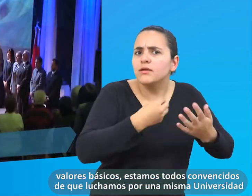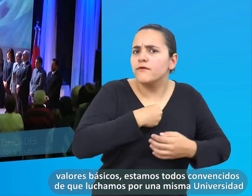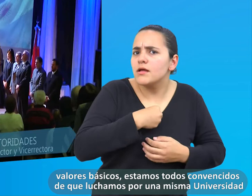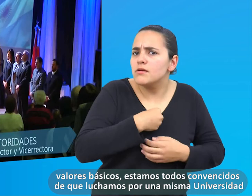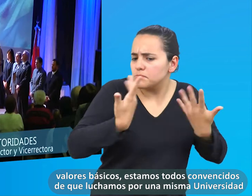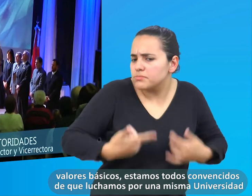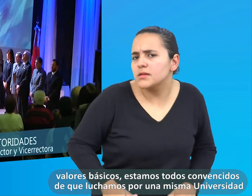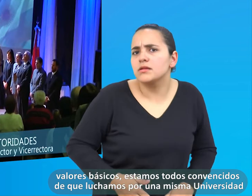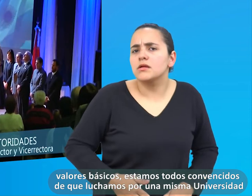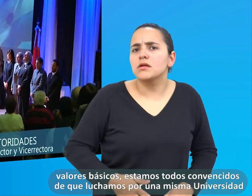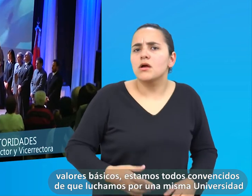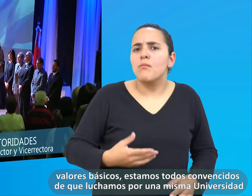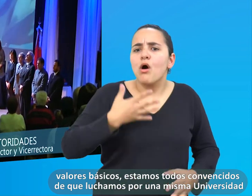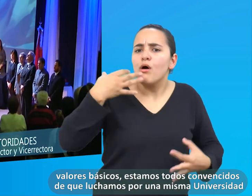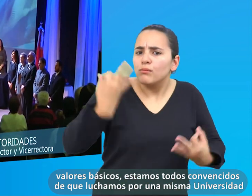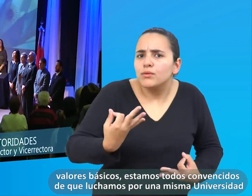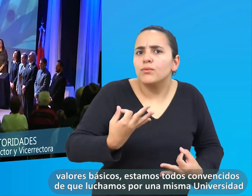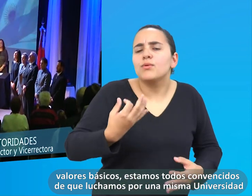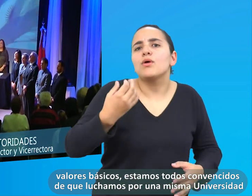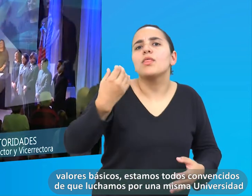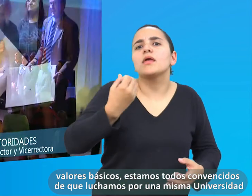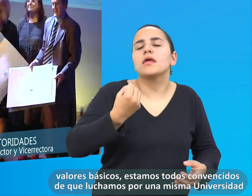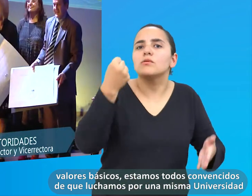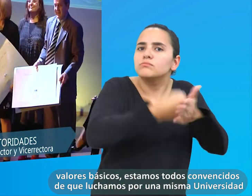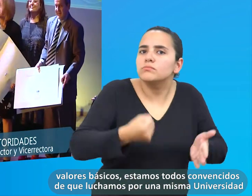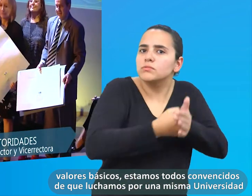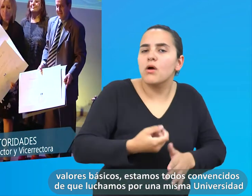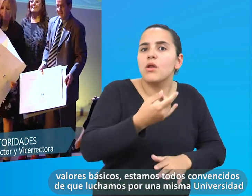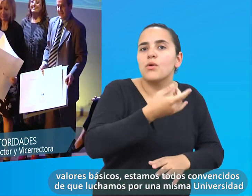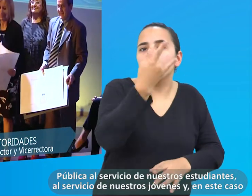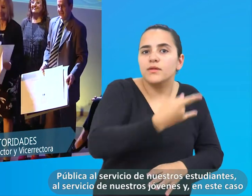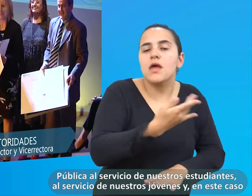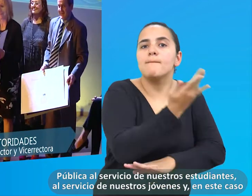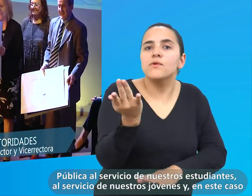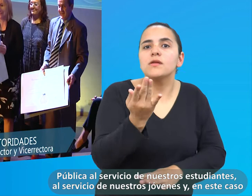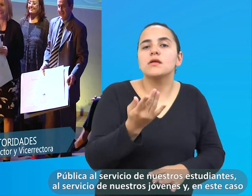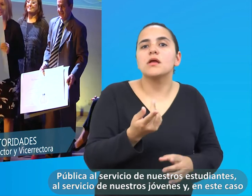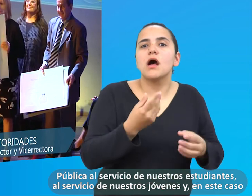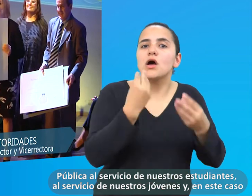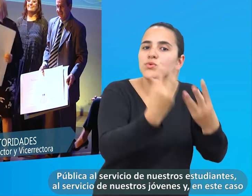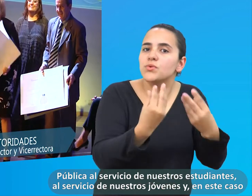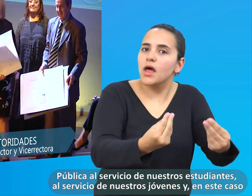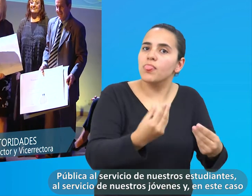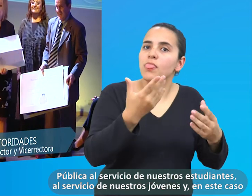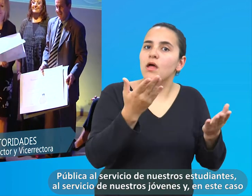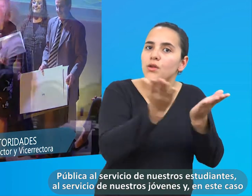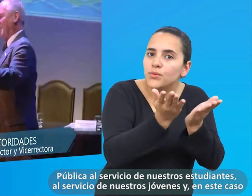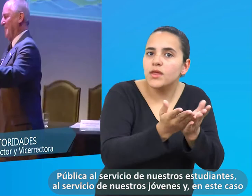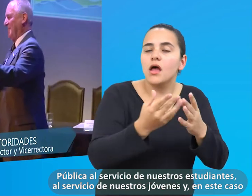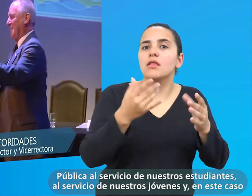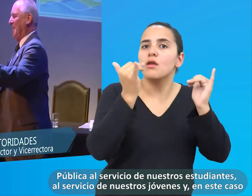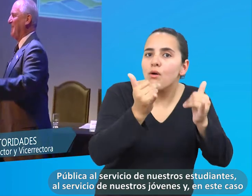valores básicos. Estamos todos convencidos de que luchamos por una misma universidad pública, al servicio de nuestros estudiantes, al servicio de nuestros